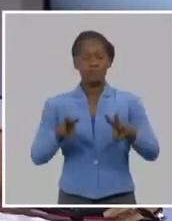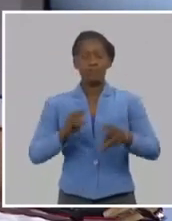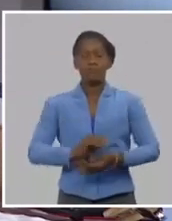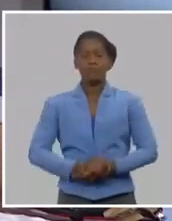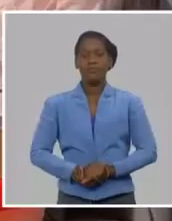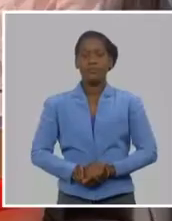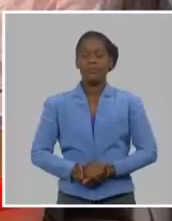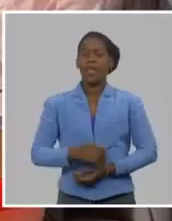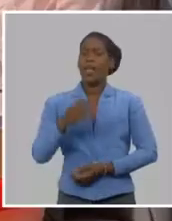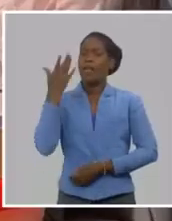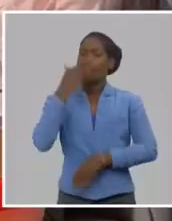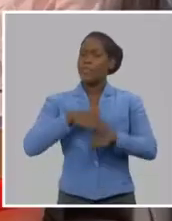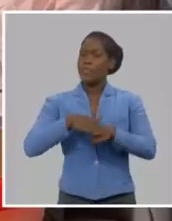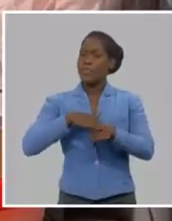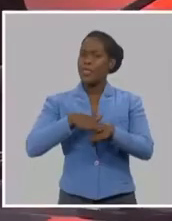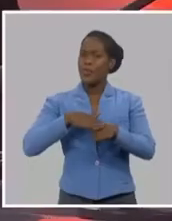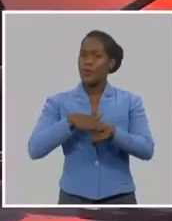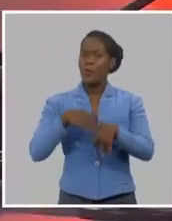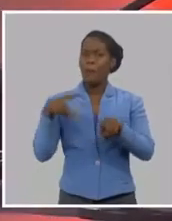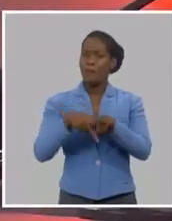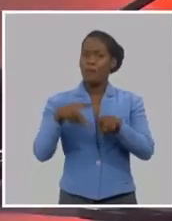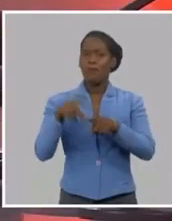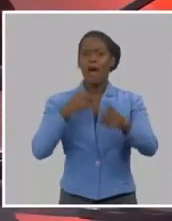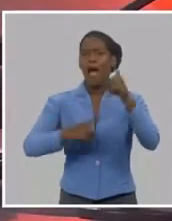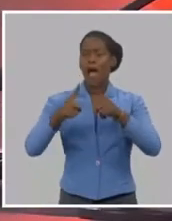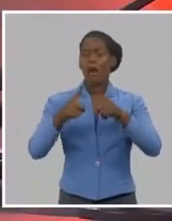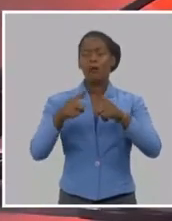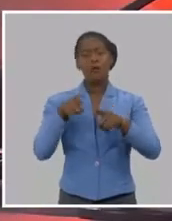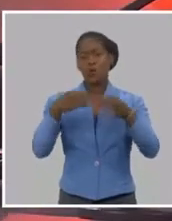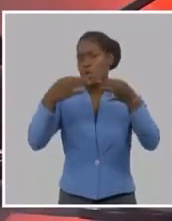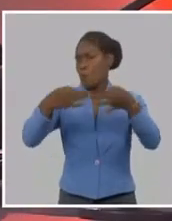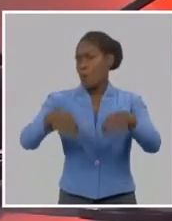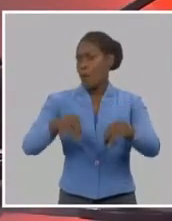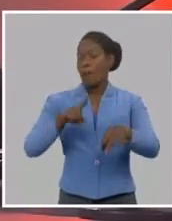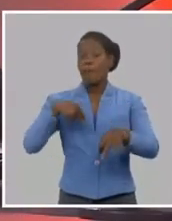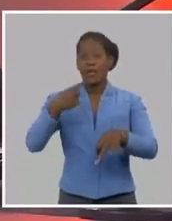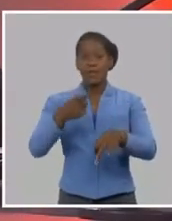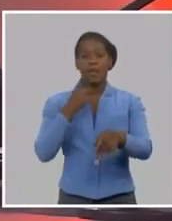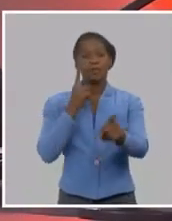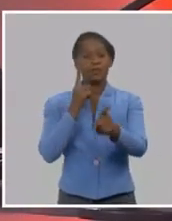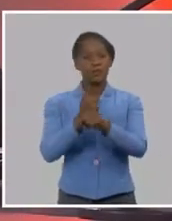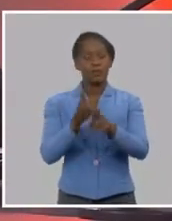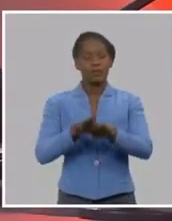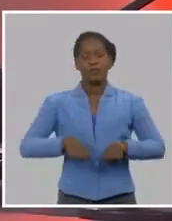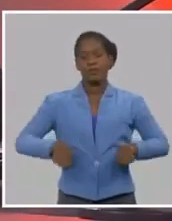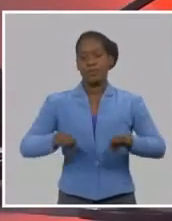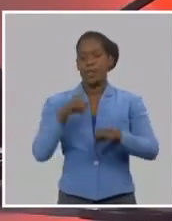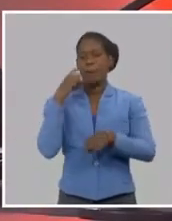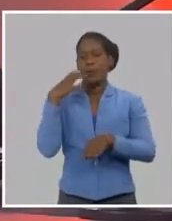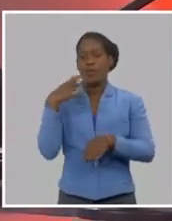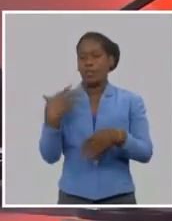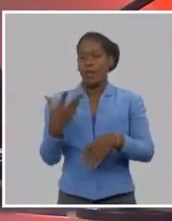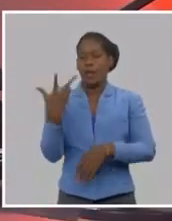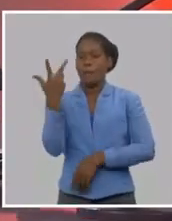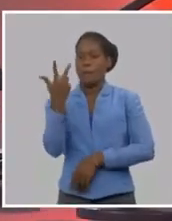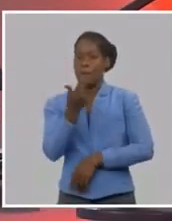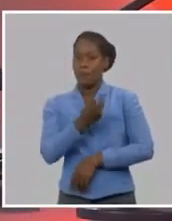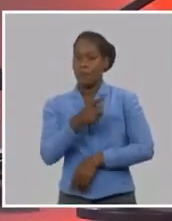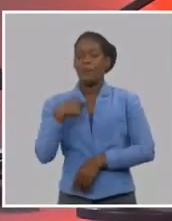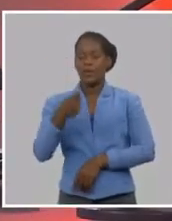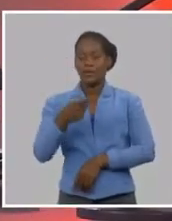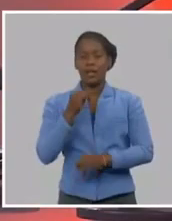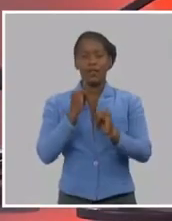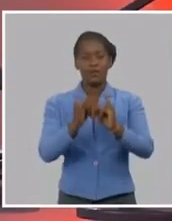Discúlpenos algunos contratiempos al aire, pasan cualquier programa en vivo y nosotros los invitamos a que mañana nos acompañen en Mesa Redonda sobre la vacuna. Así que mañana